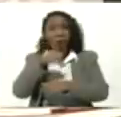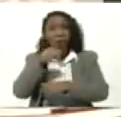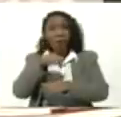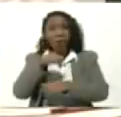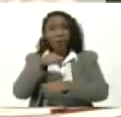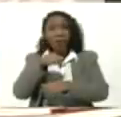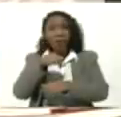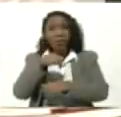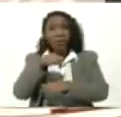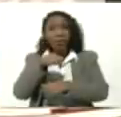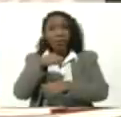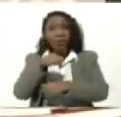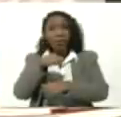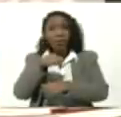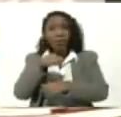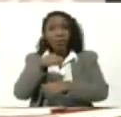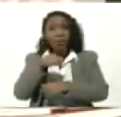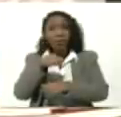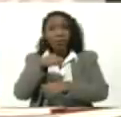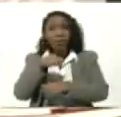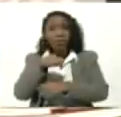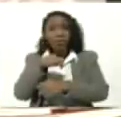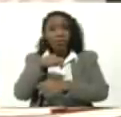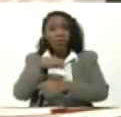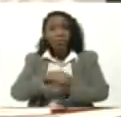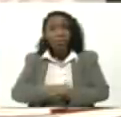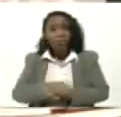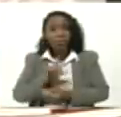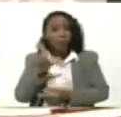Hay Hay Hay Hay Hay